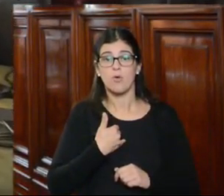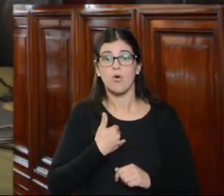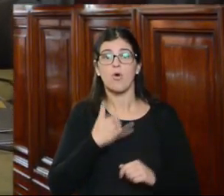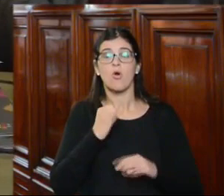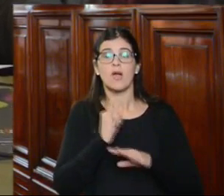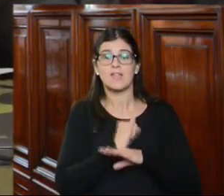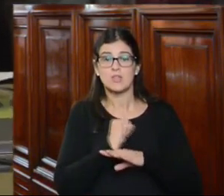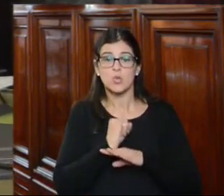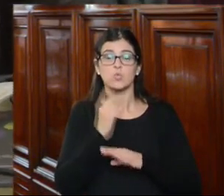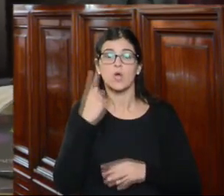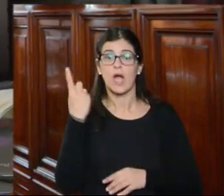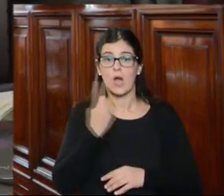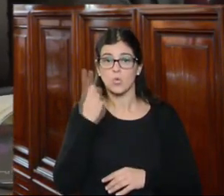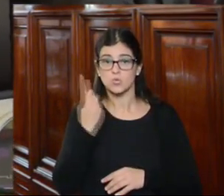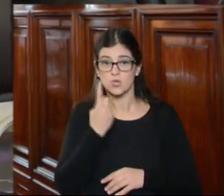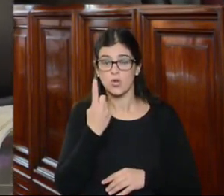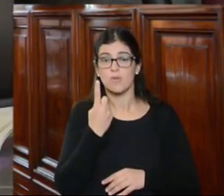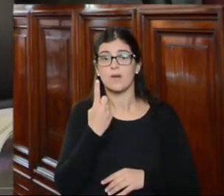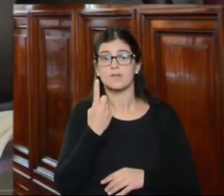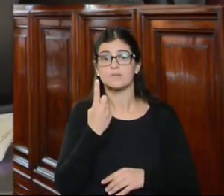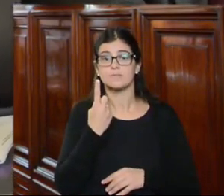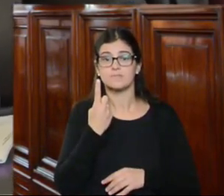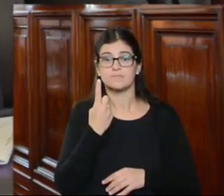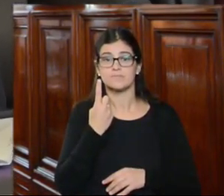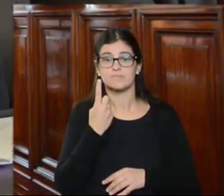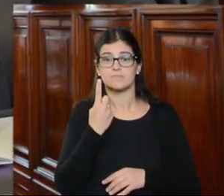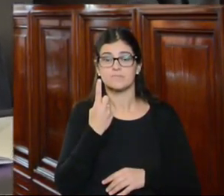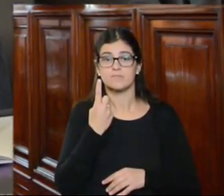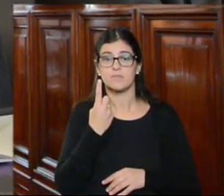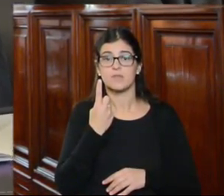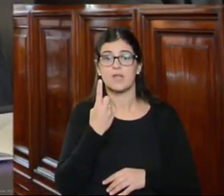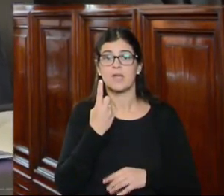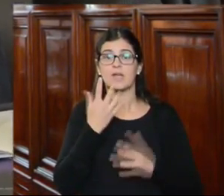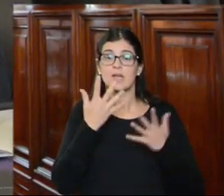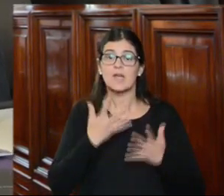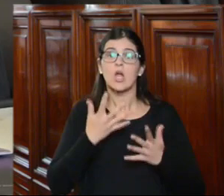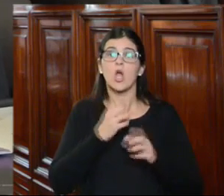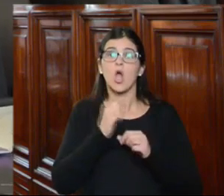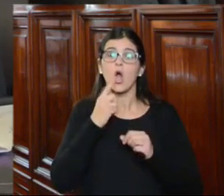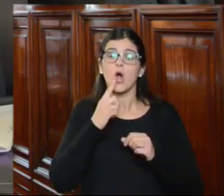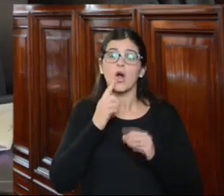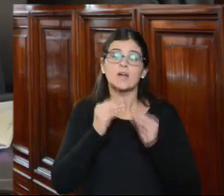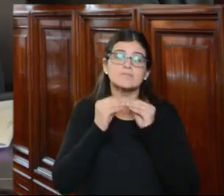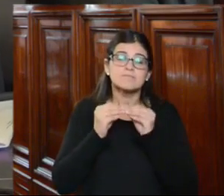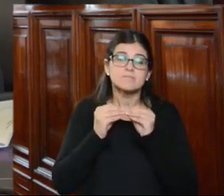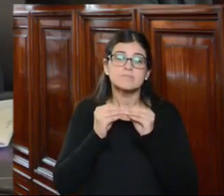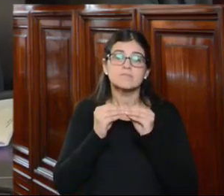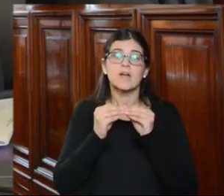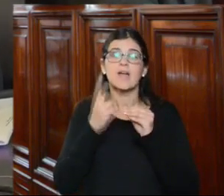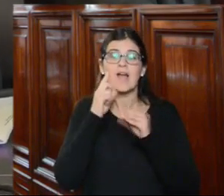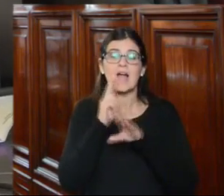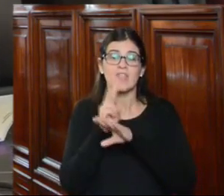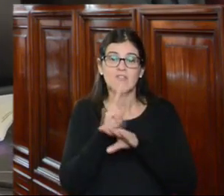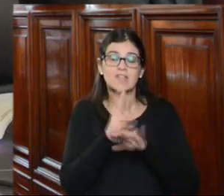institución autónoma de en la que tiene por cometido la